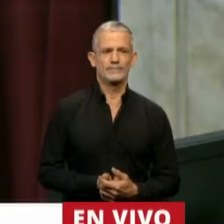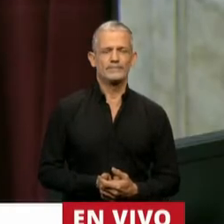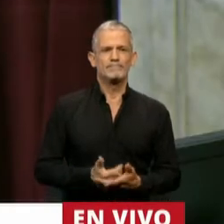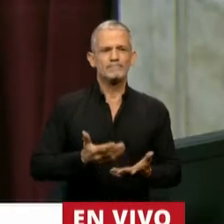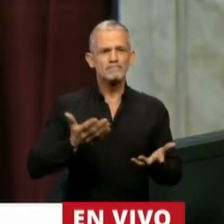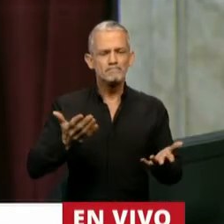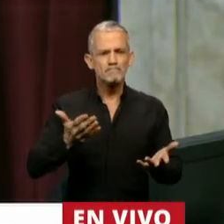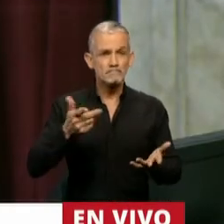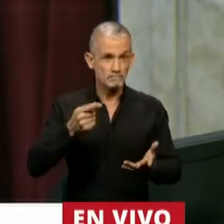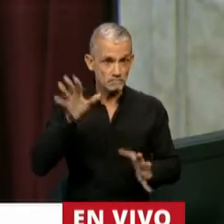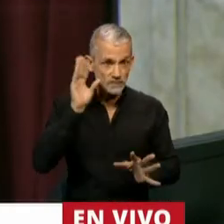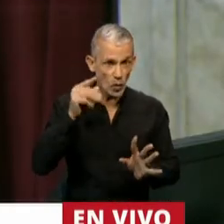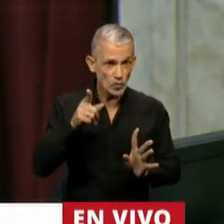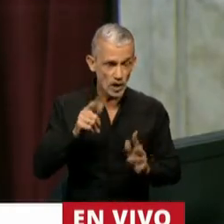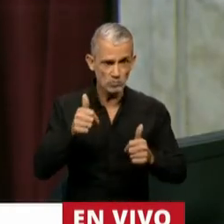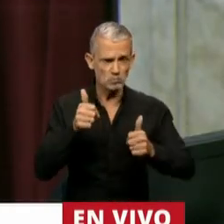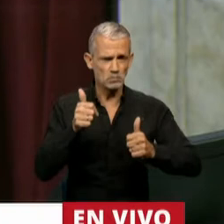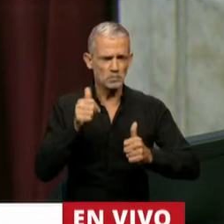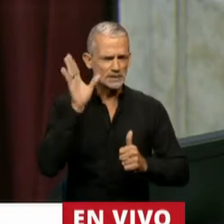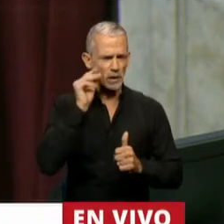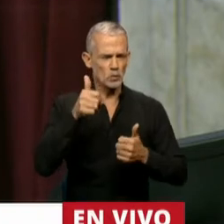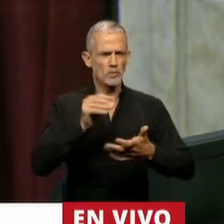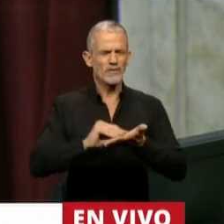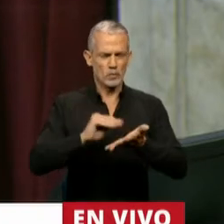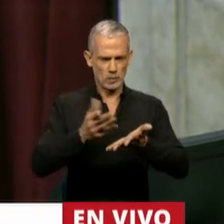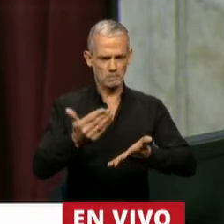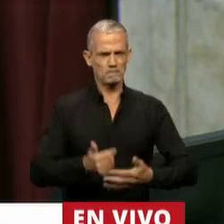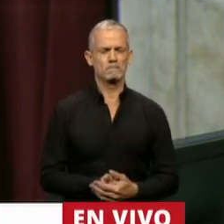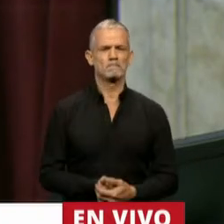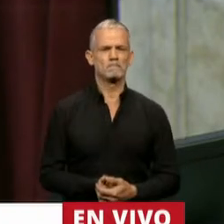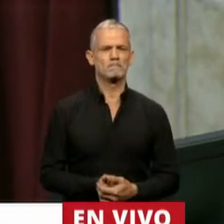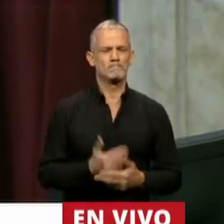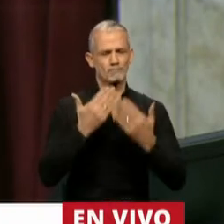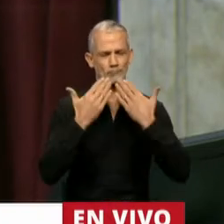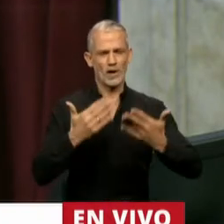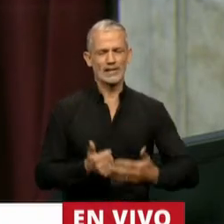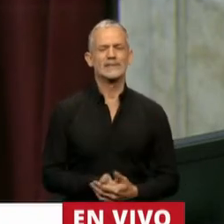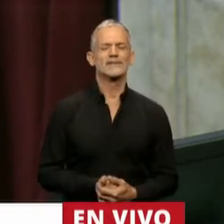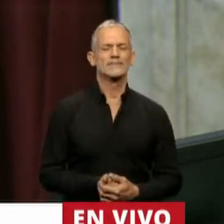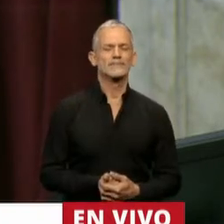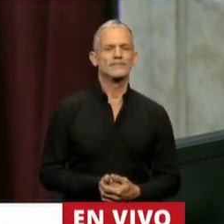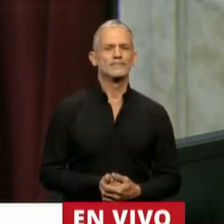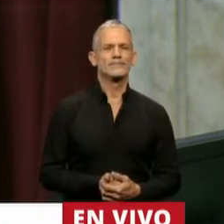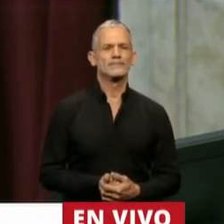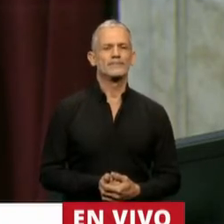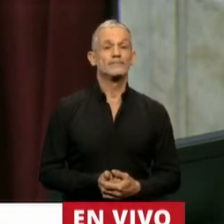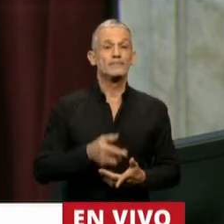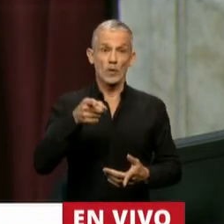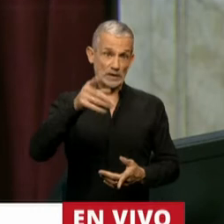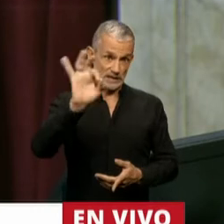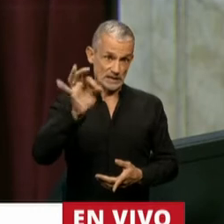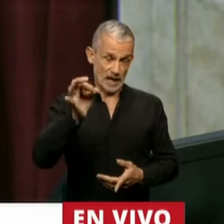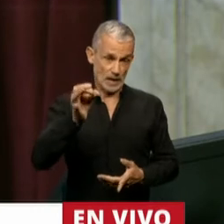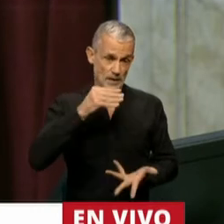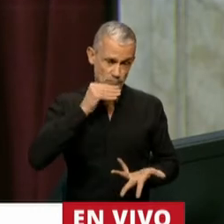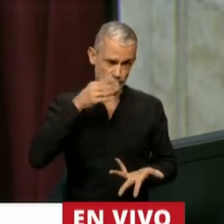Presidente, ¿me escucha? Lo escucho, diputado. Gracias, presidente. Como usted sabe,